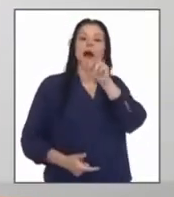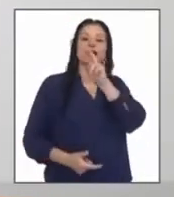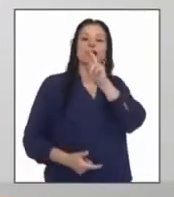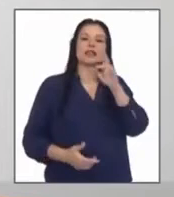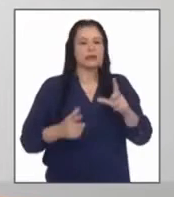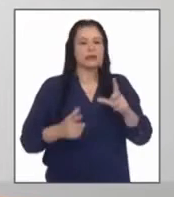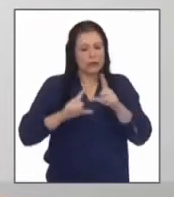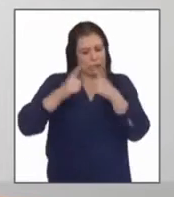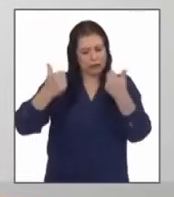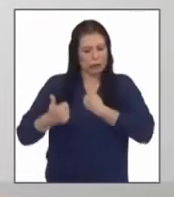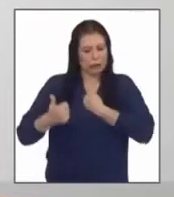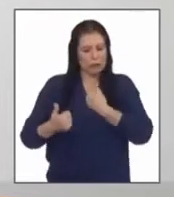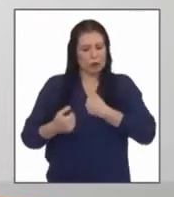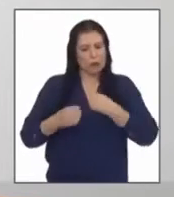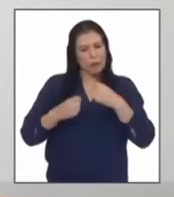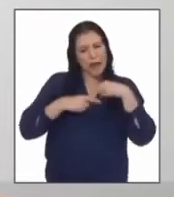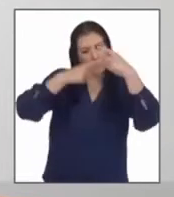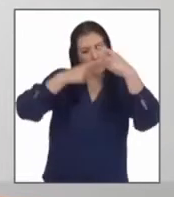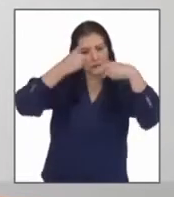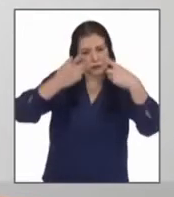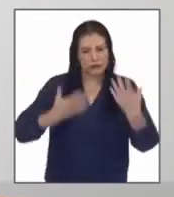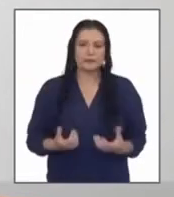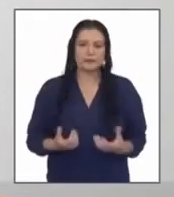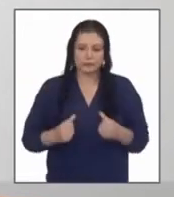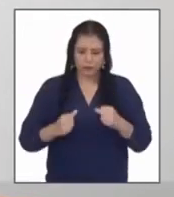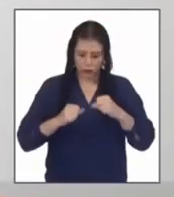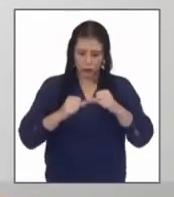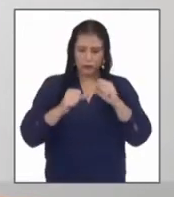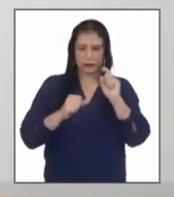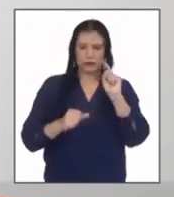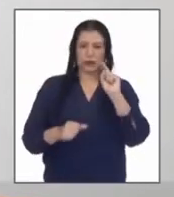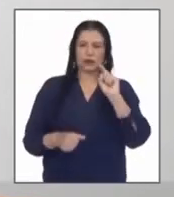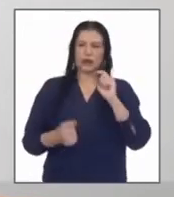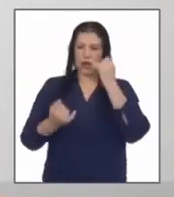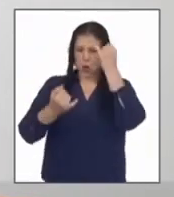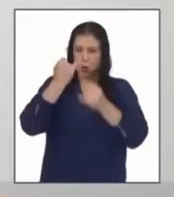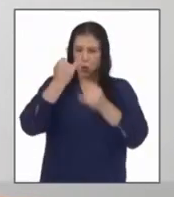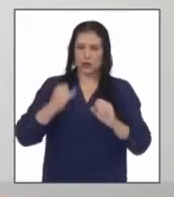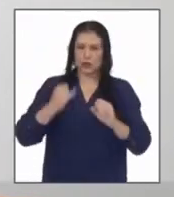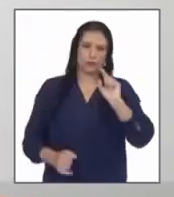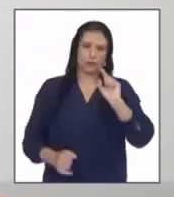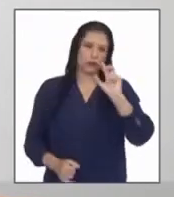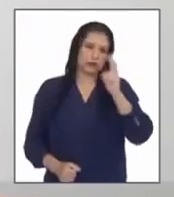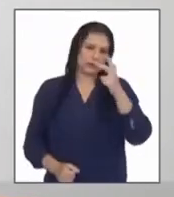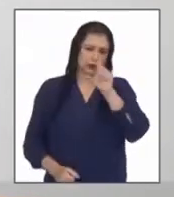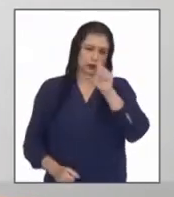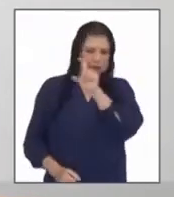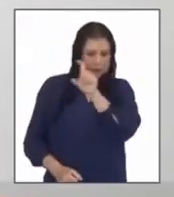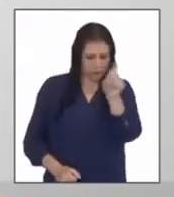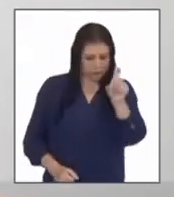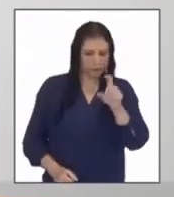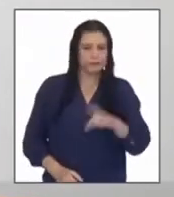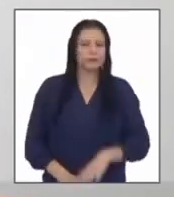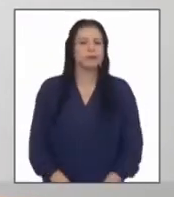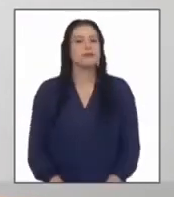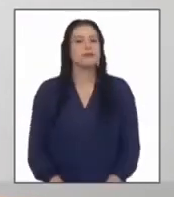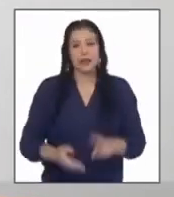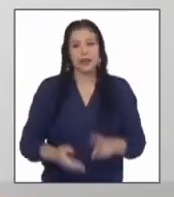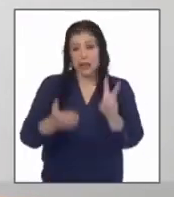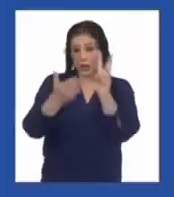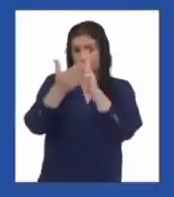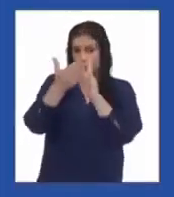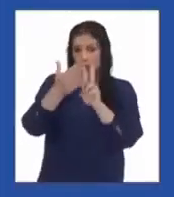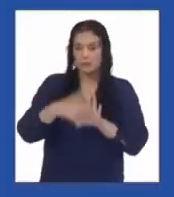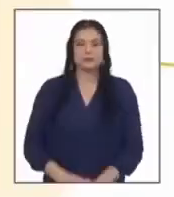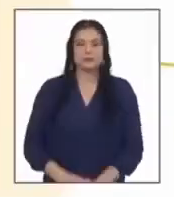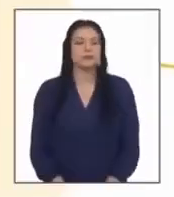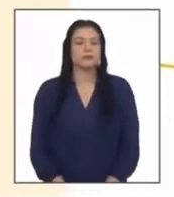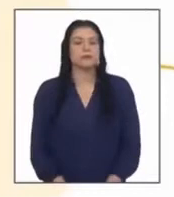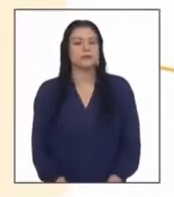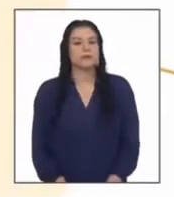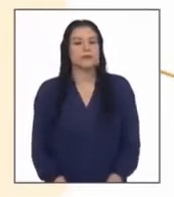bueno sigamos con el último párrafo de nuestra crónica lo leemos